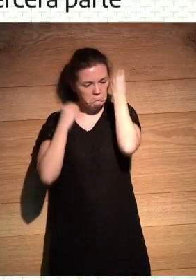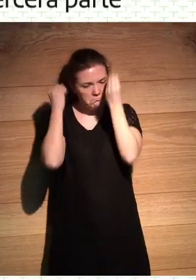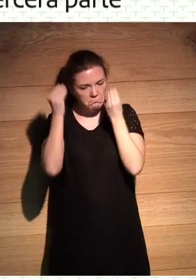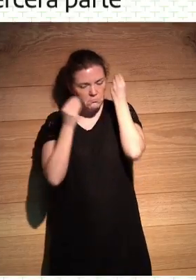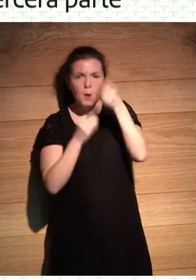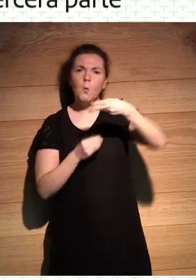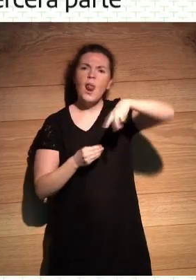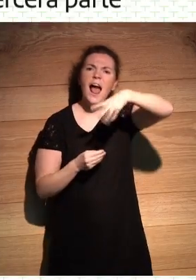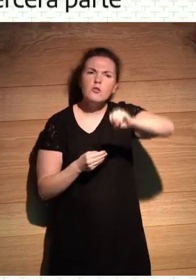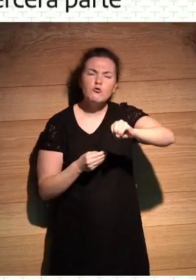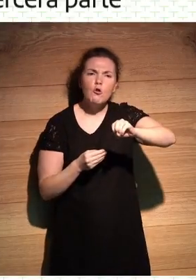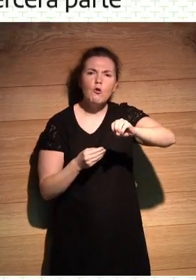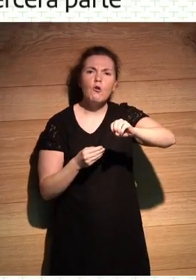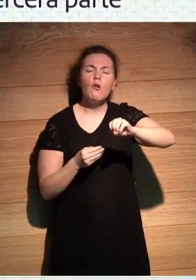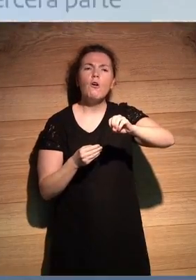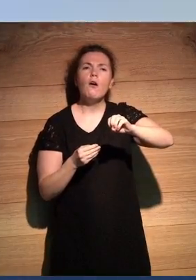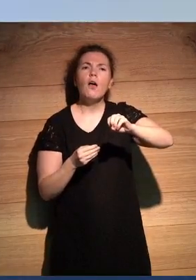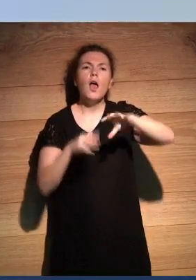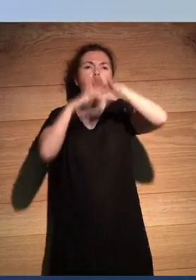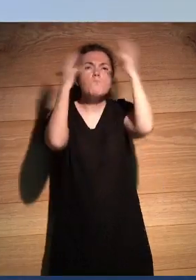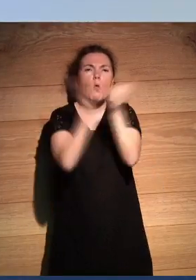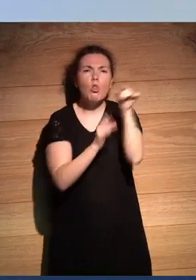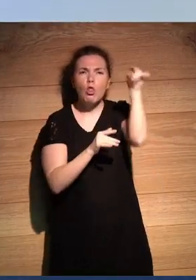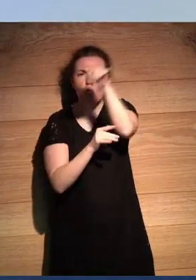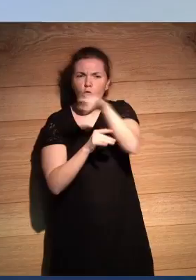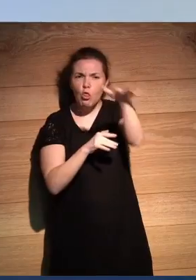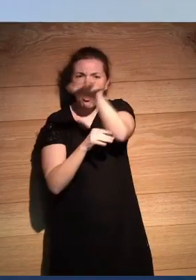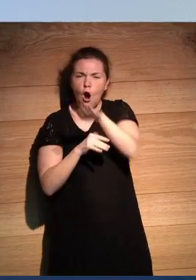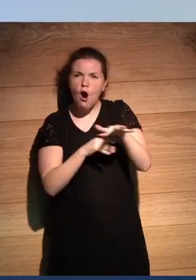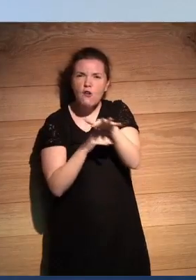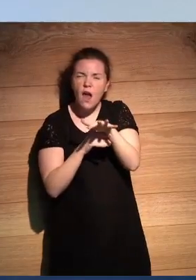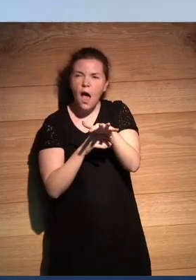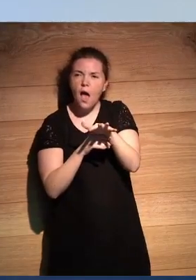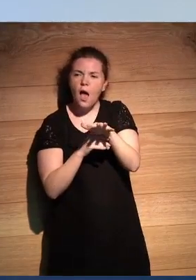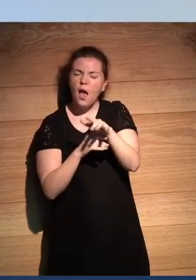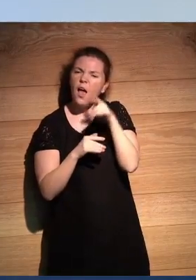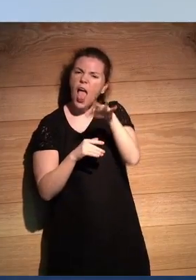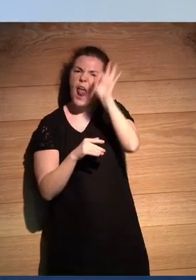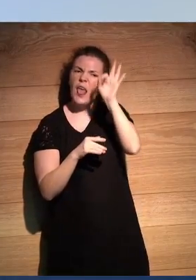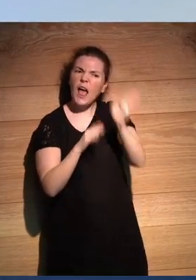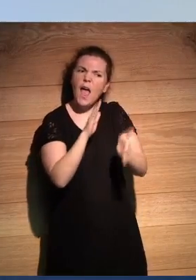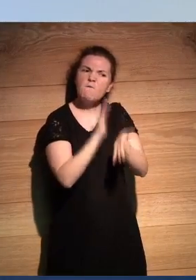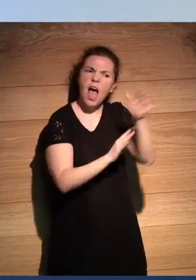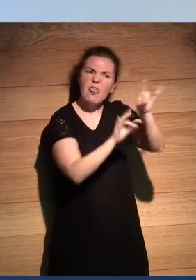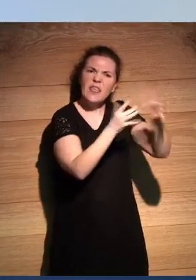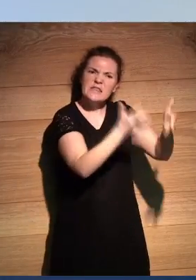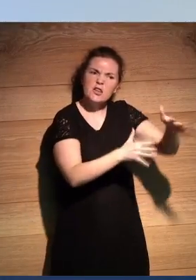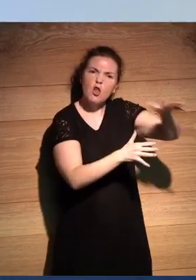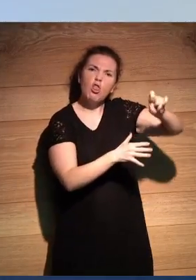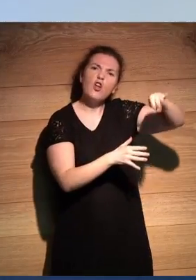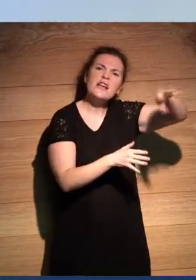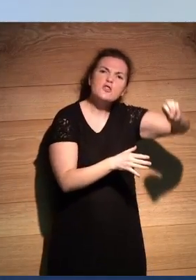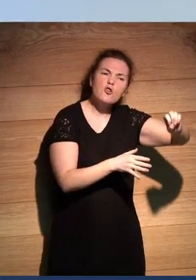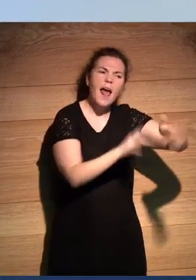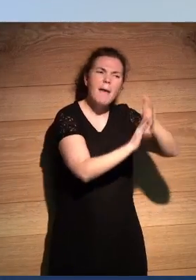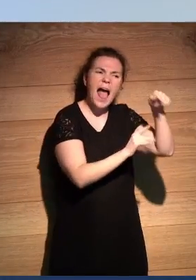decidido, entre todos los lugares posibles del mundo, enviar a sus detectives salvajes a Sonora, ¿no? A ese desierto. ¿Por qué no a la